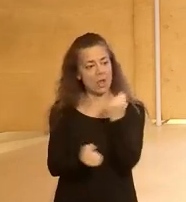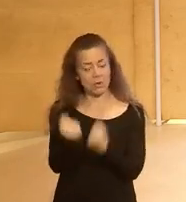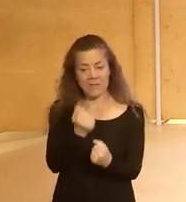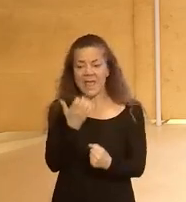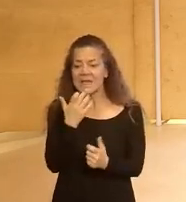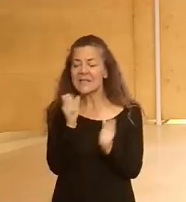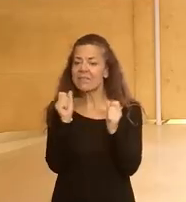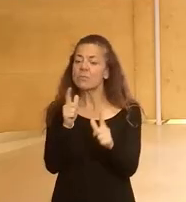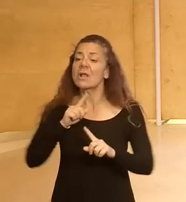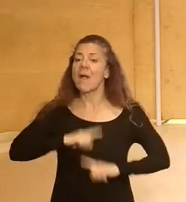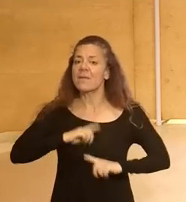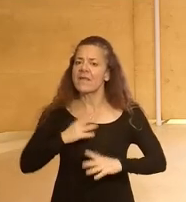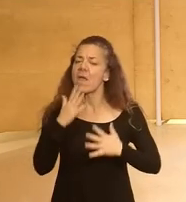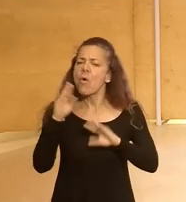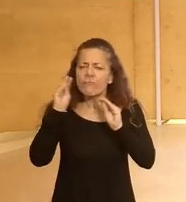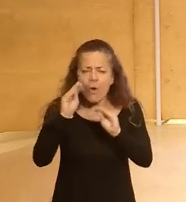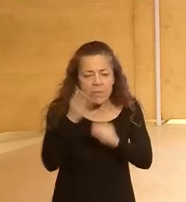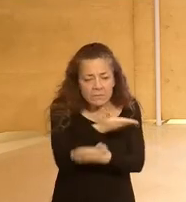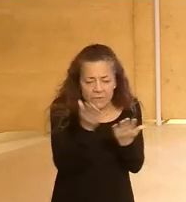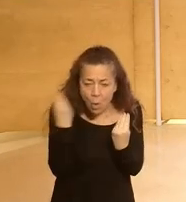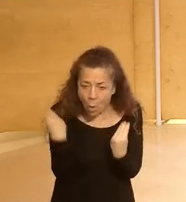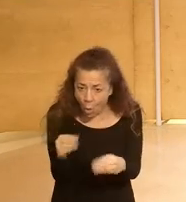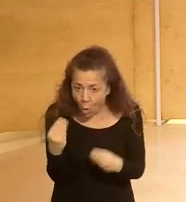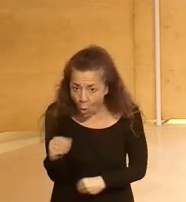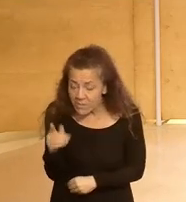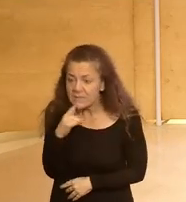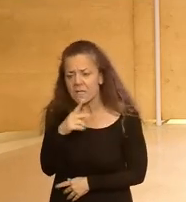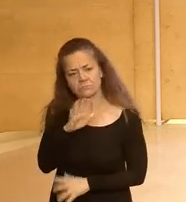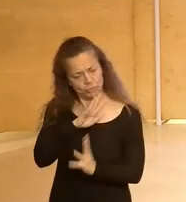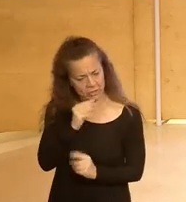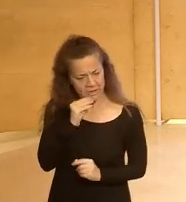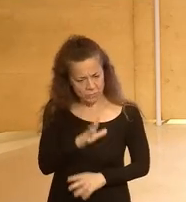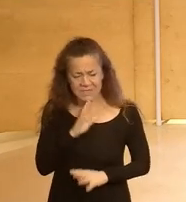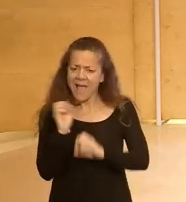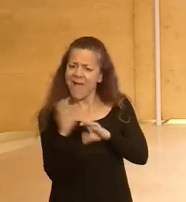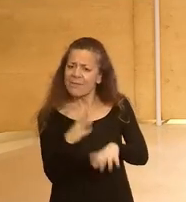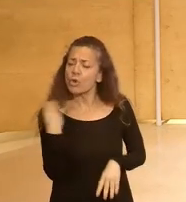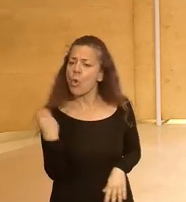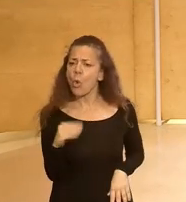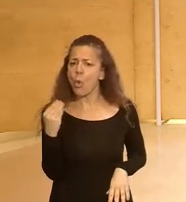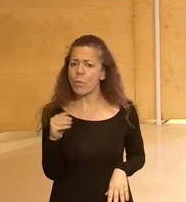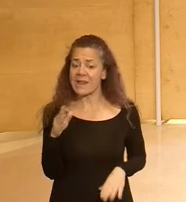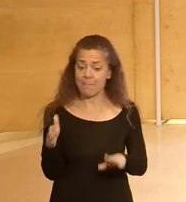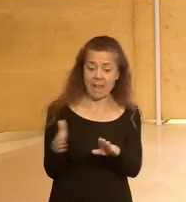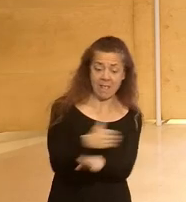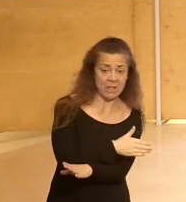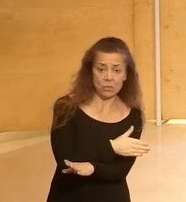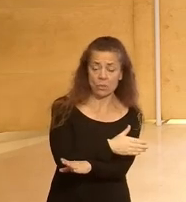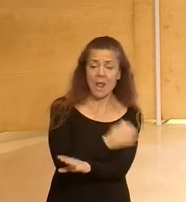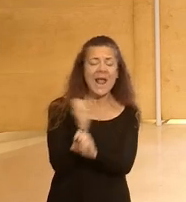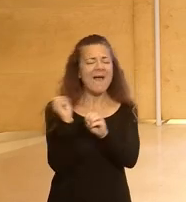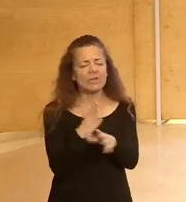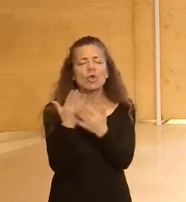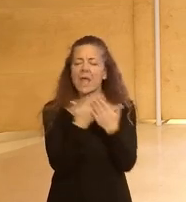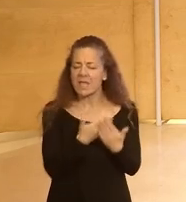si damos la capacidad y la formación a los jóvenes y las noticias son buenas el abandono juvenil prematuro el abandono